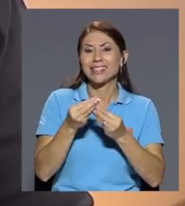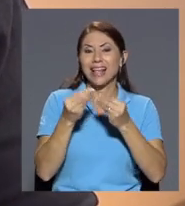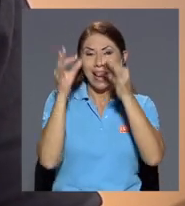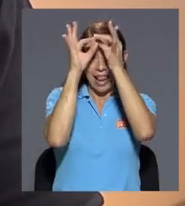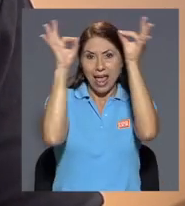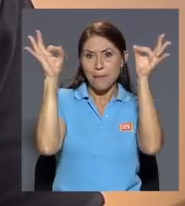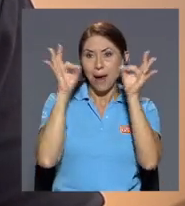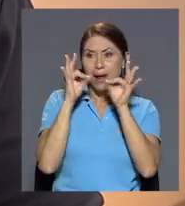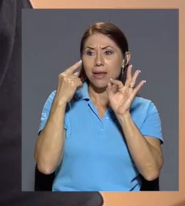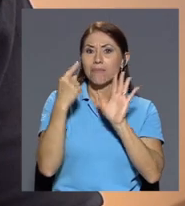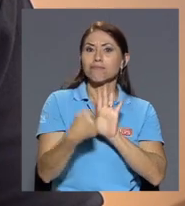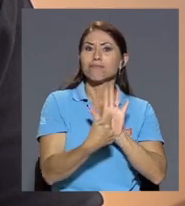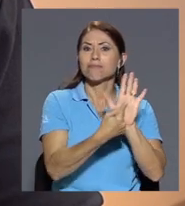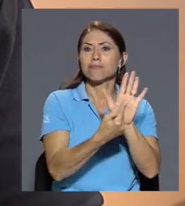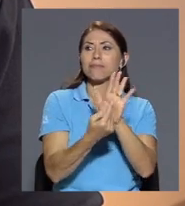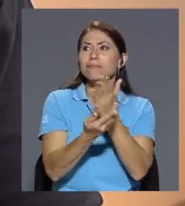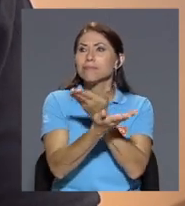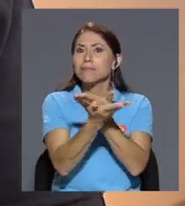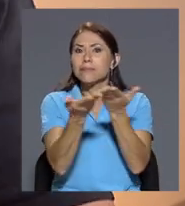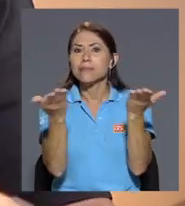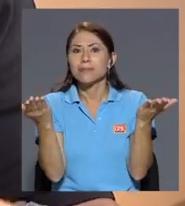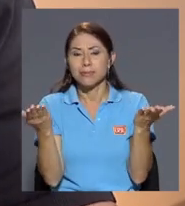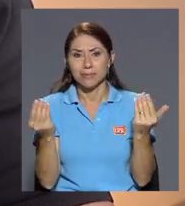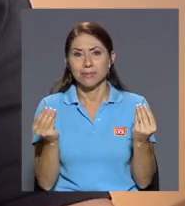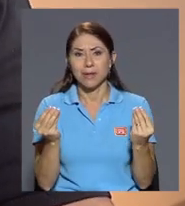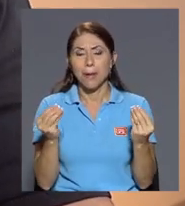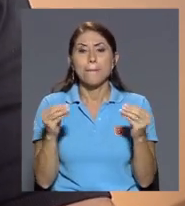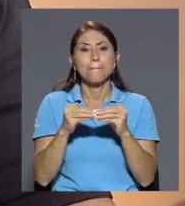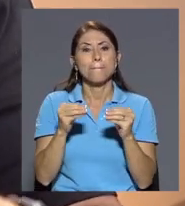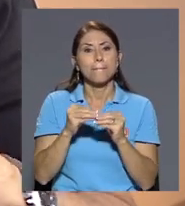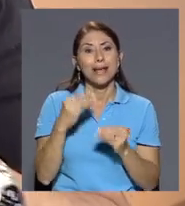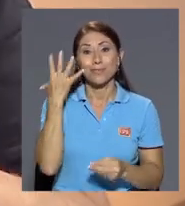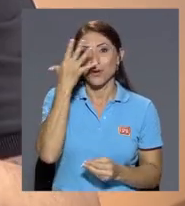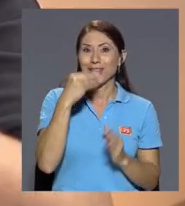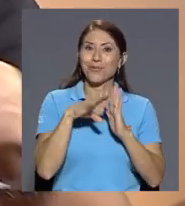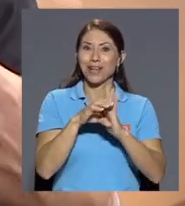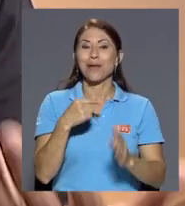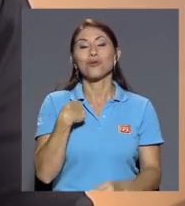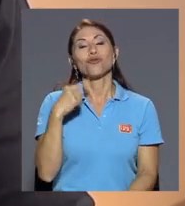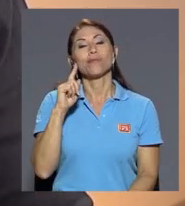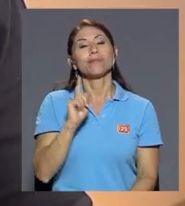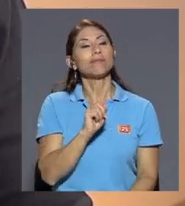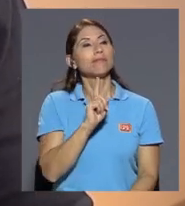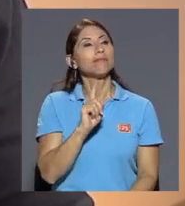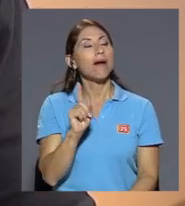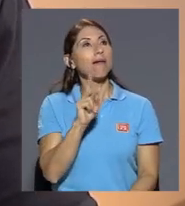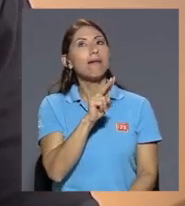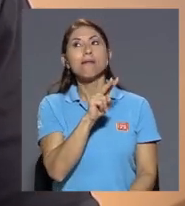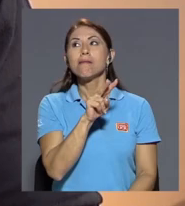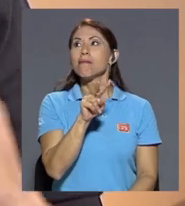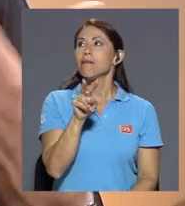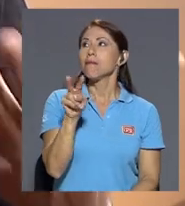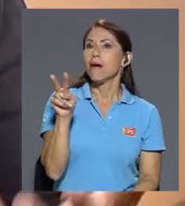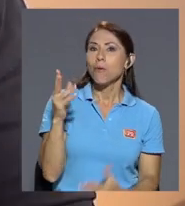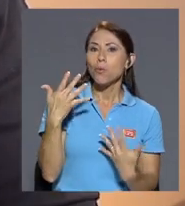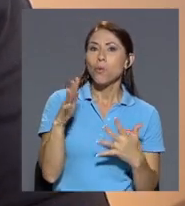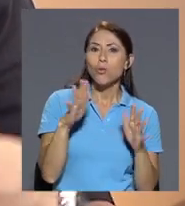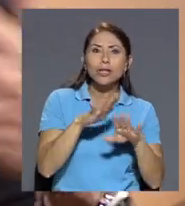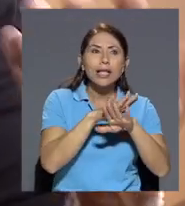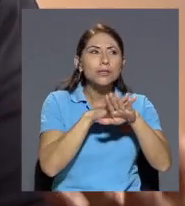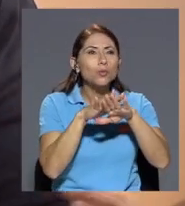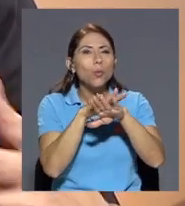recorrido o sea es más agradable caminar a través de un montón de espacios que reflejan texturas